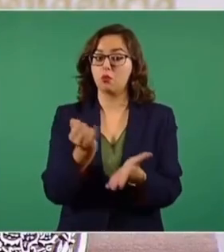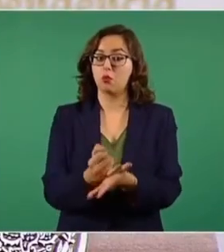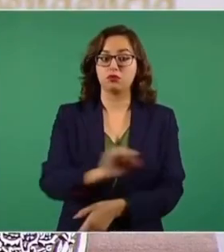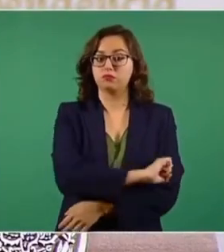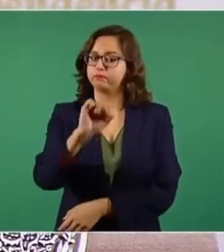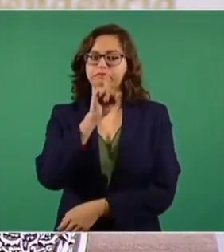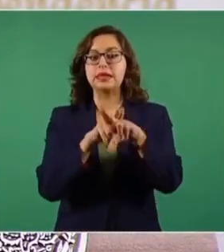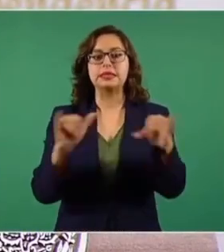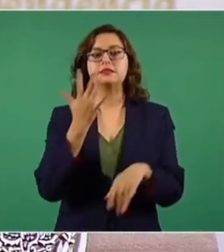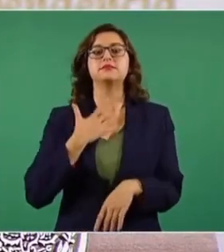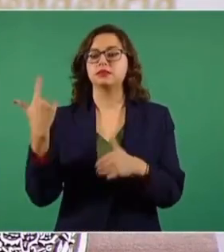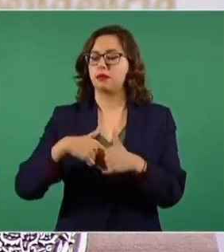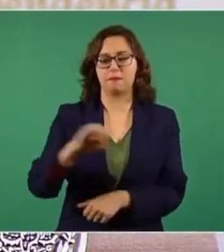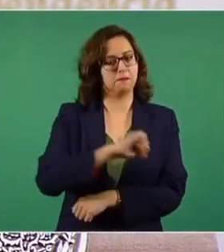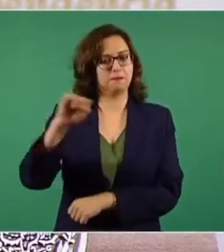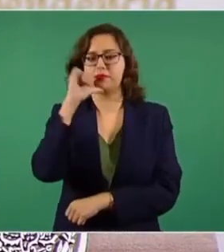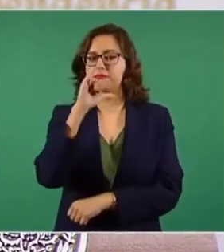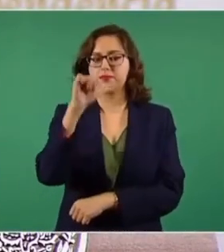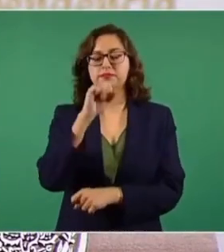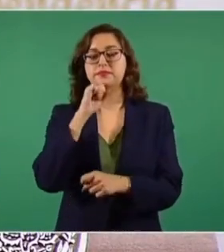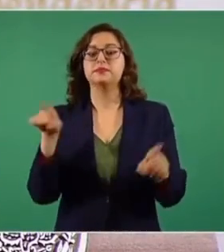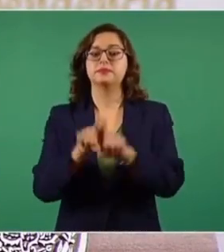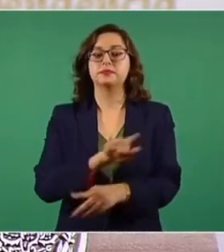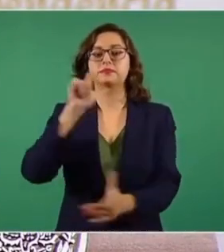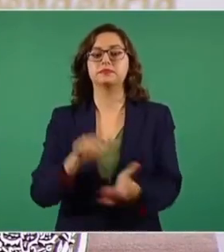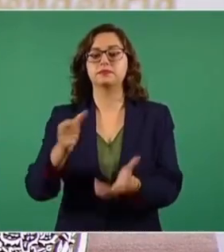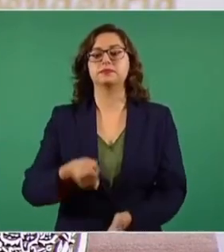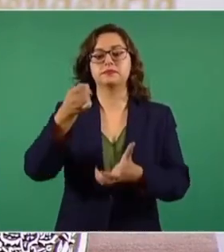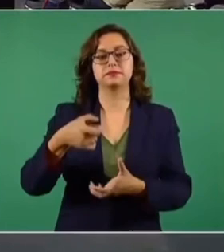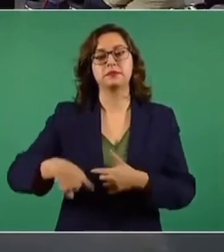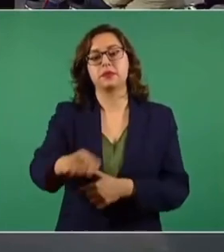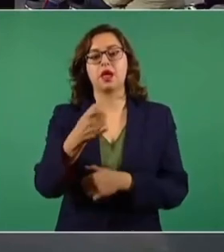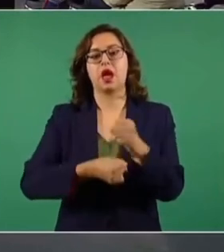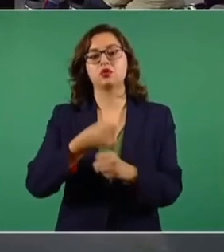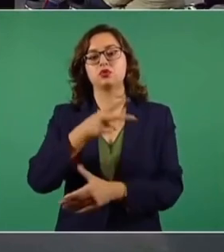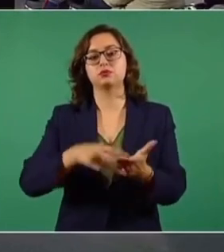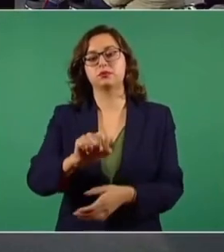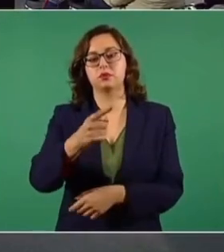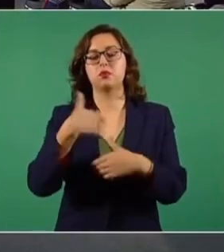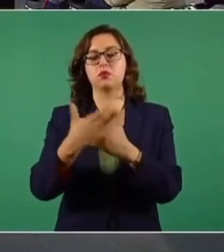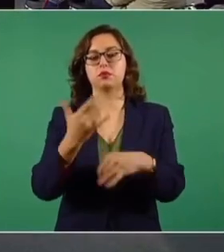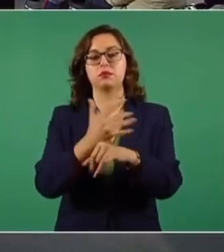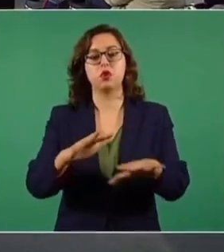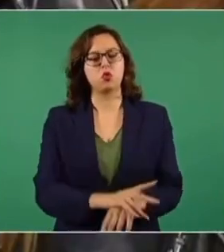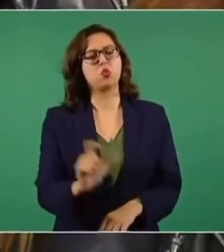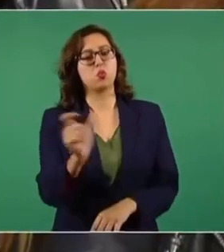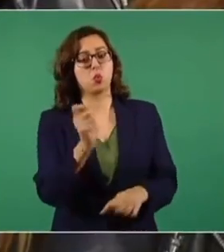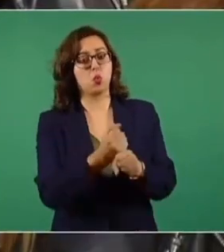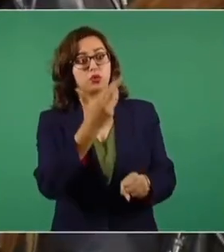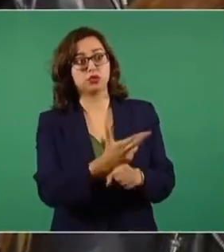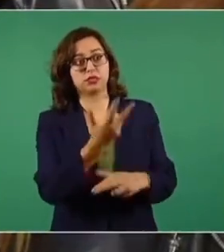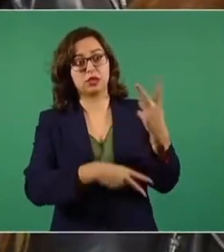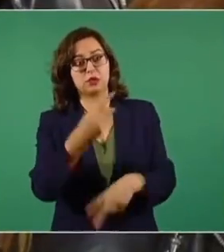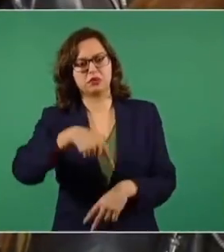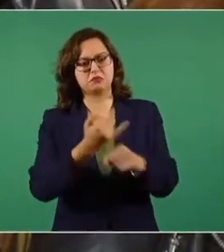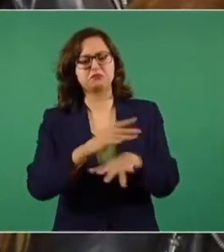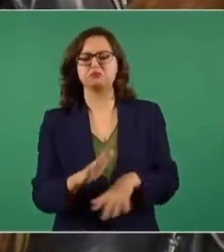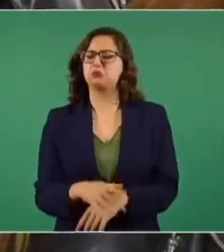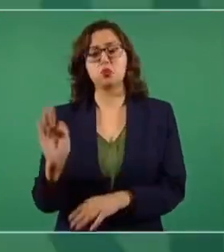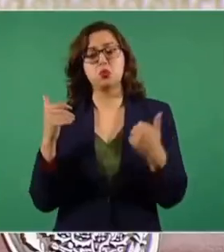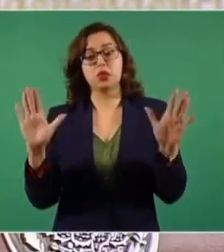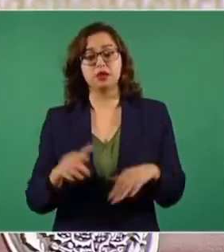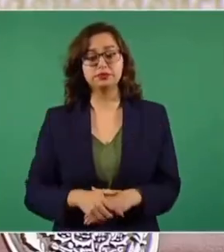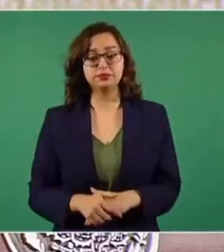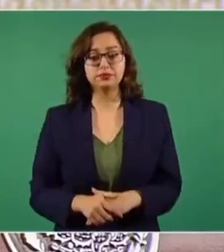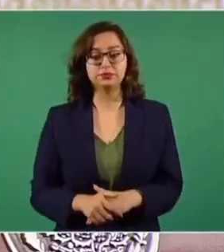ni van a haber gasolinazos y presupuesto, las dos cosas, ya les vamos a informar. ¿Y estaría aquí el secretario antes de que se presente al Congreso? Sí, hace falta,